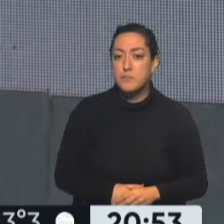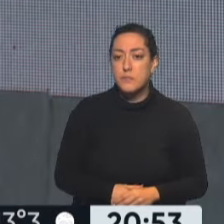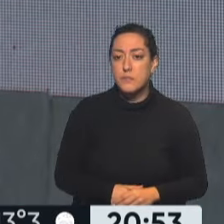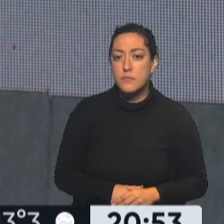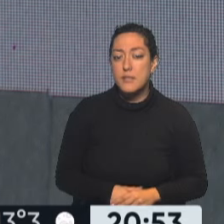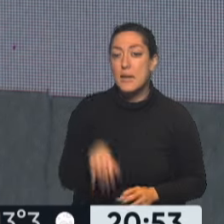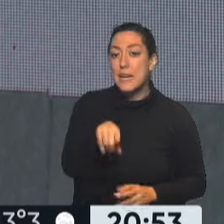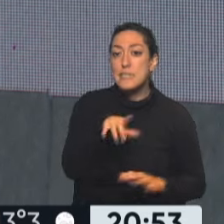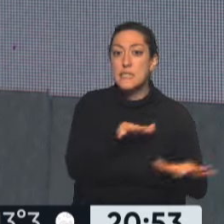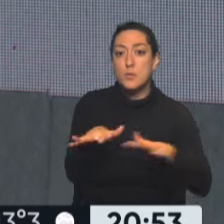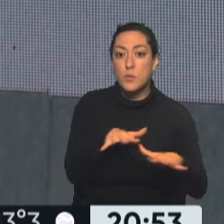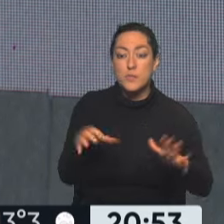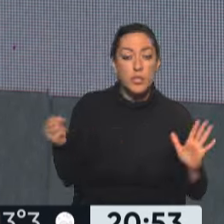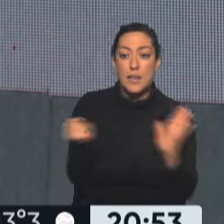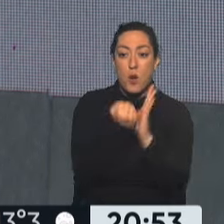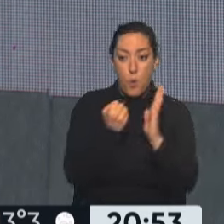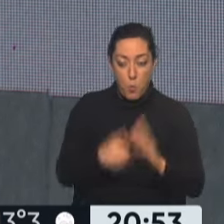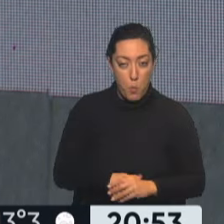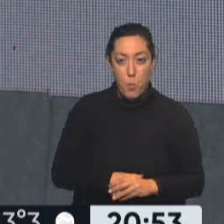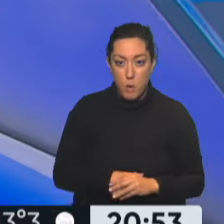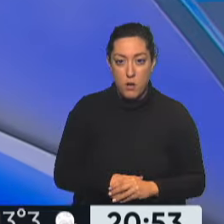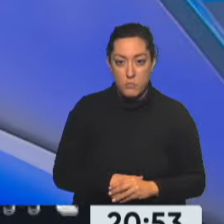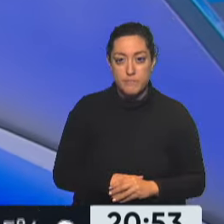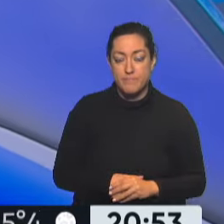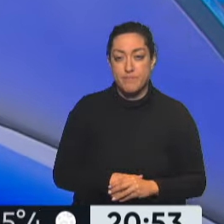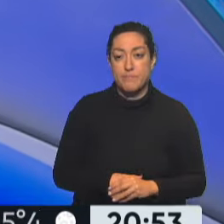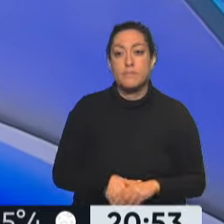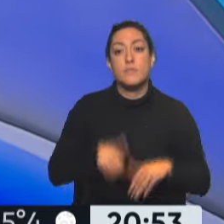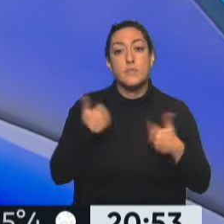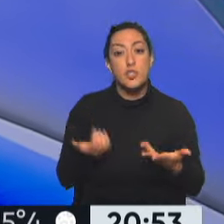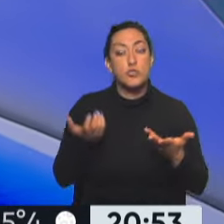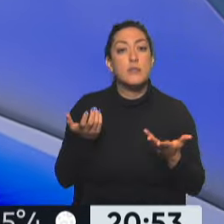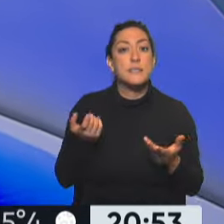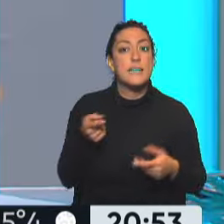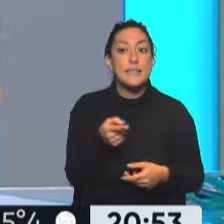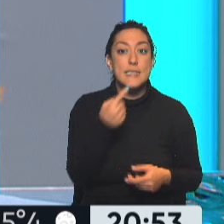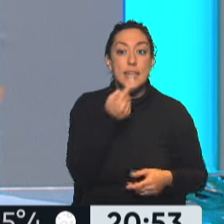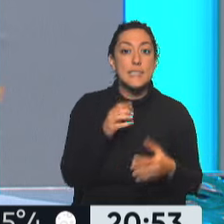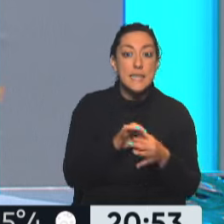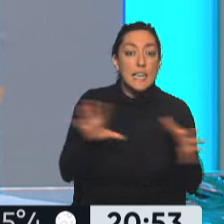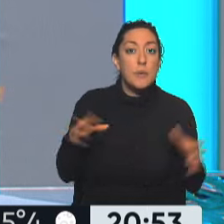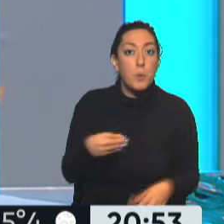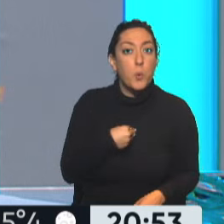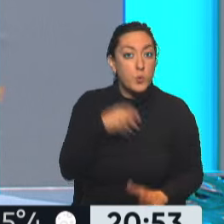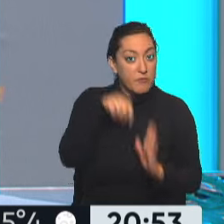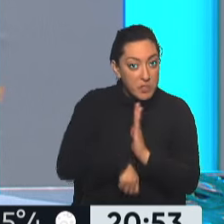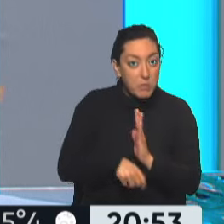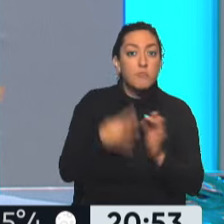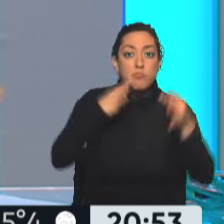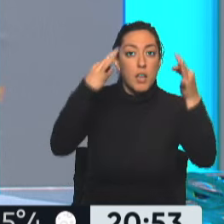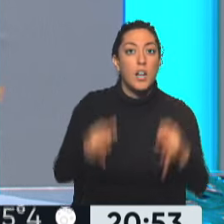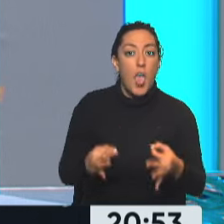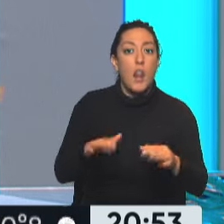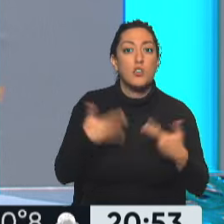estaba pasando por una situación traumática de violencia de género por parte de su pareja. Entonces, consideran que lo que ella decía, que no fue libre ni voluntaria, la firma es real